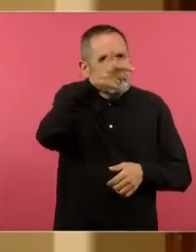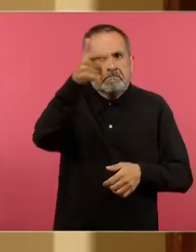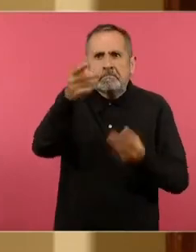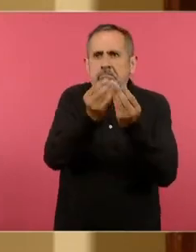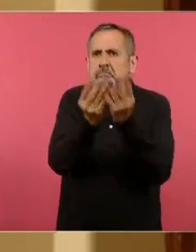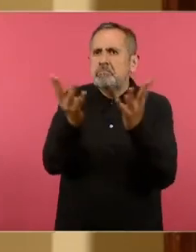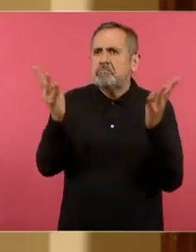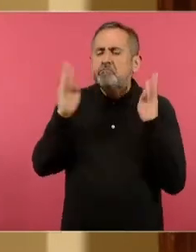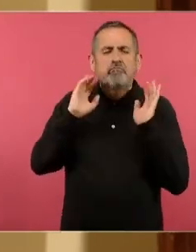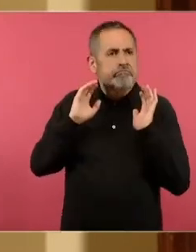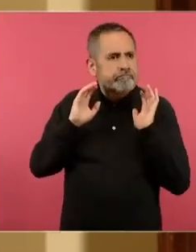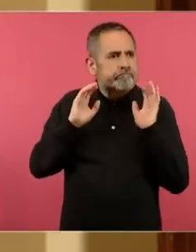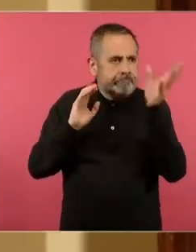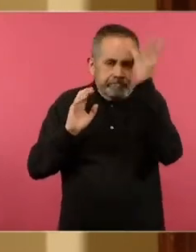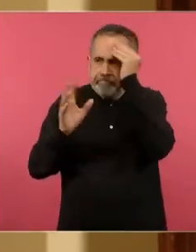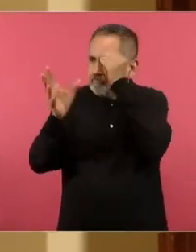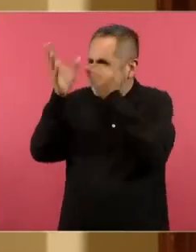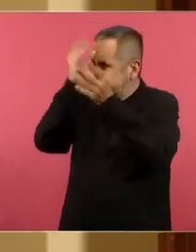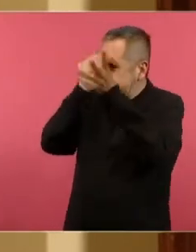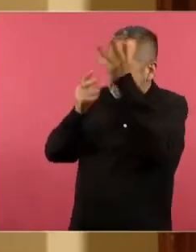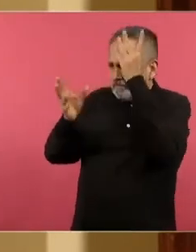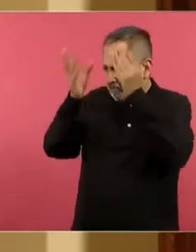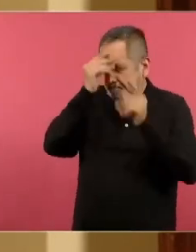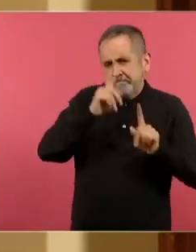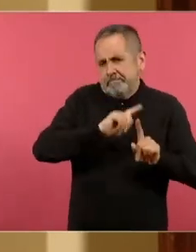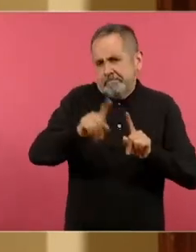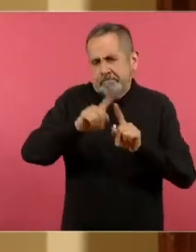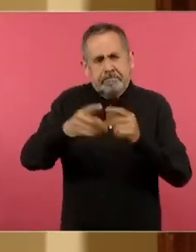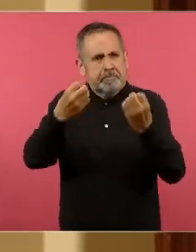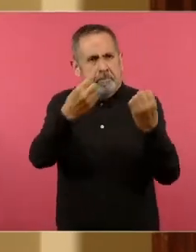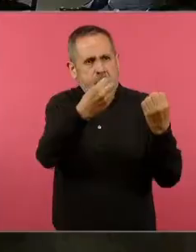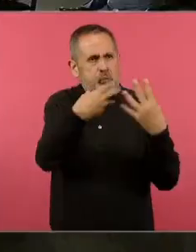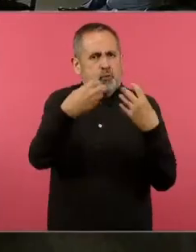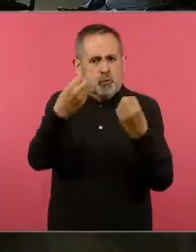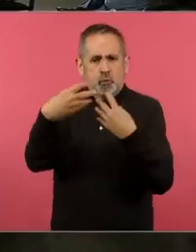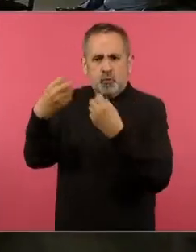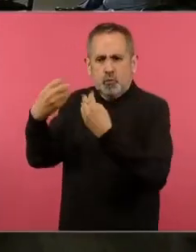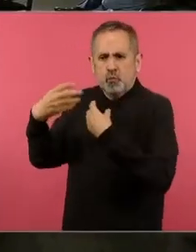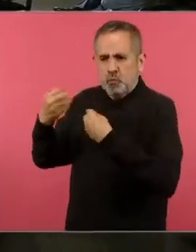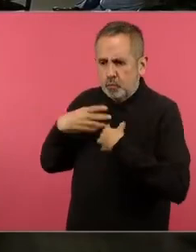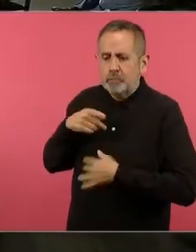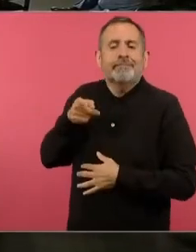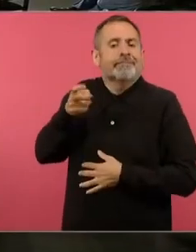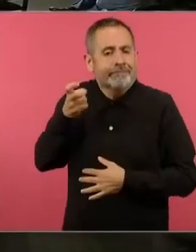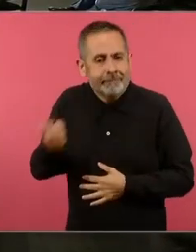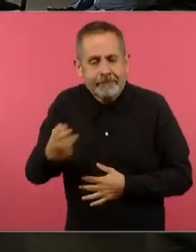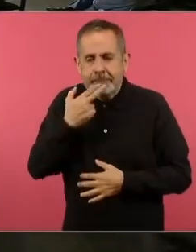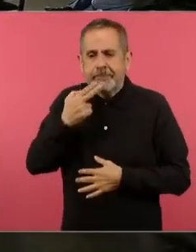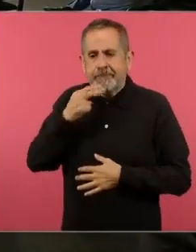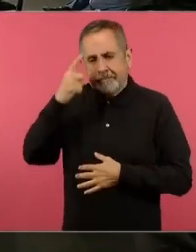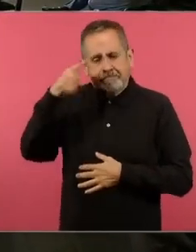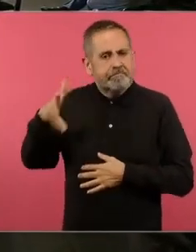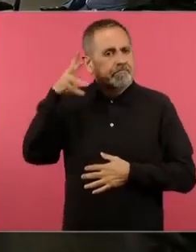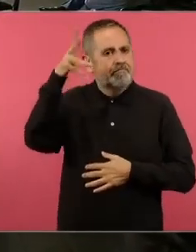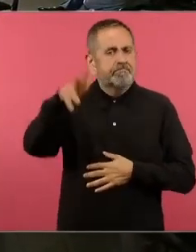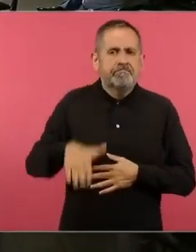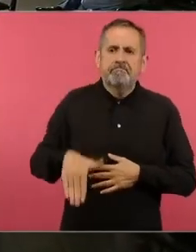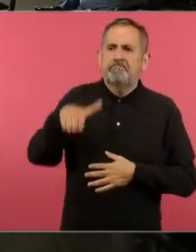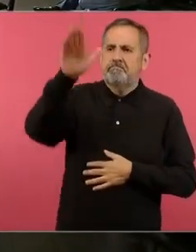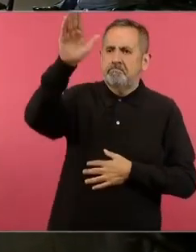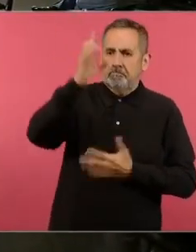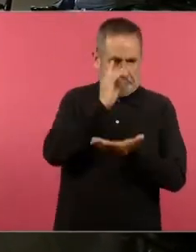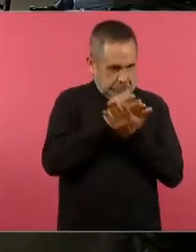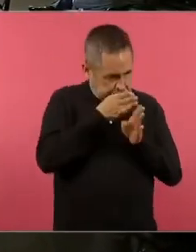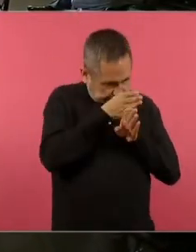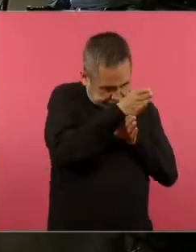es otro elemento pero hay muchas otras fuentes de información y eso un poco lo estamos preparando para la vida adulta